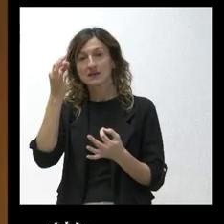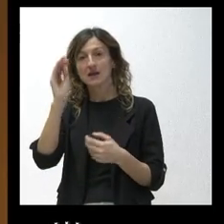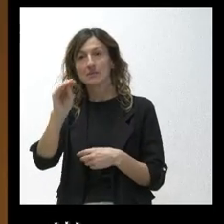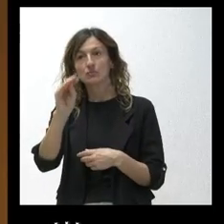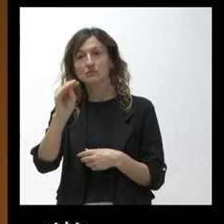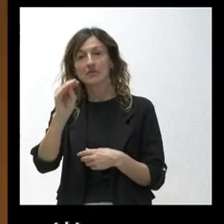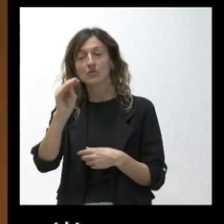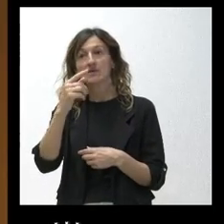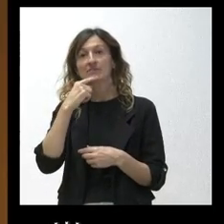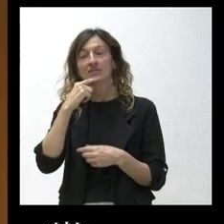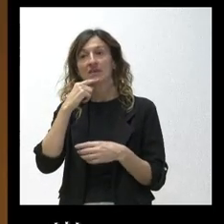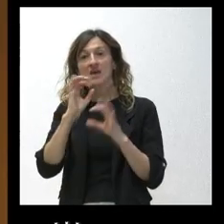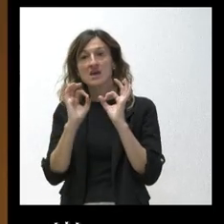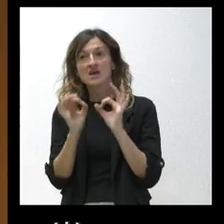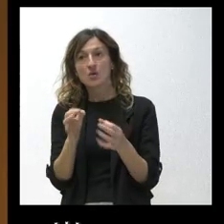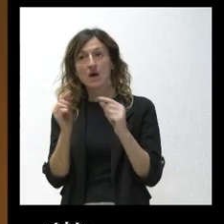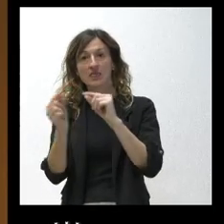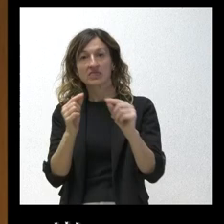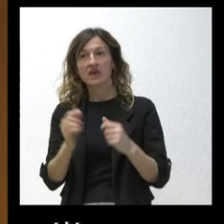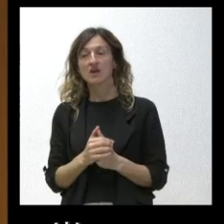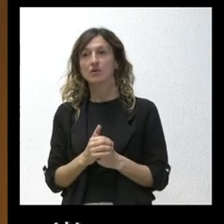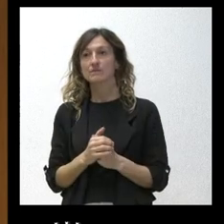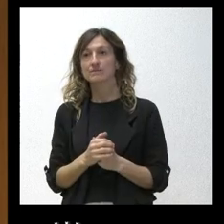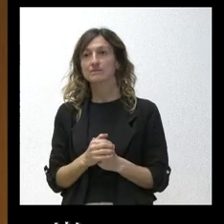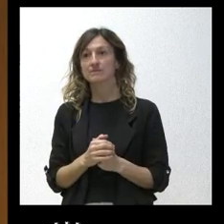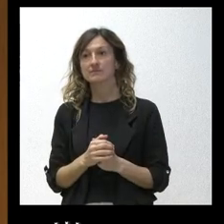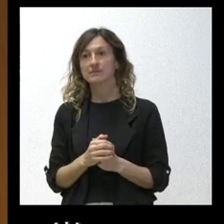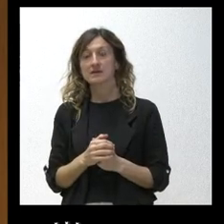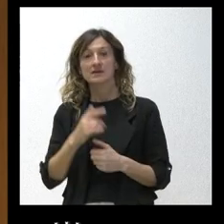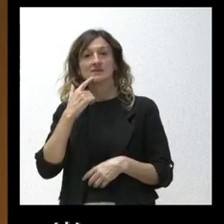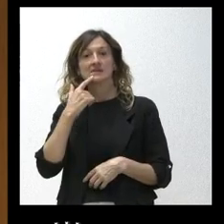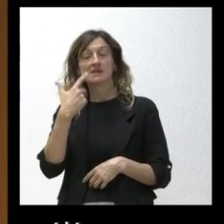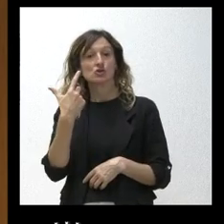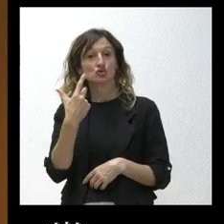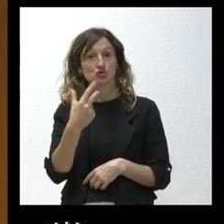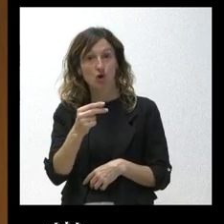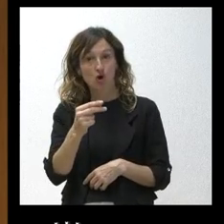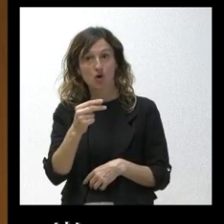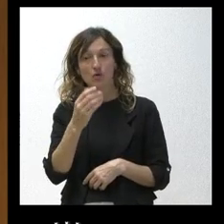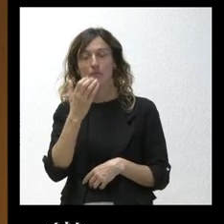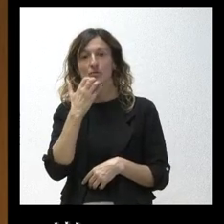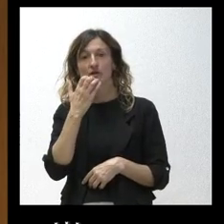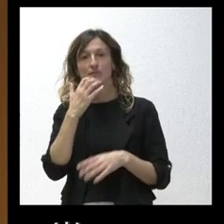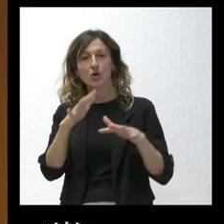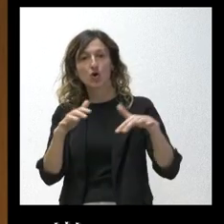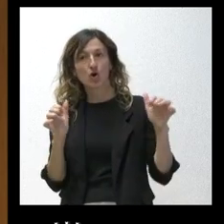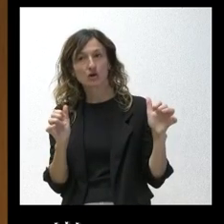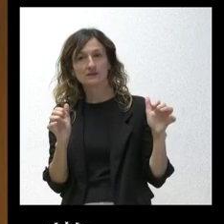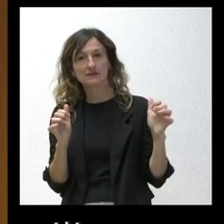allá de decir que mantienen la disposición del diálogo si después del no previsible de las cortes